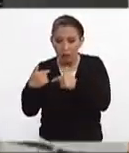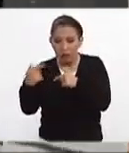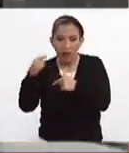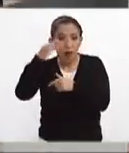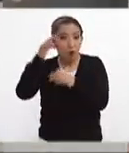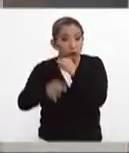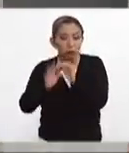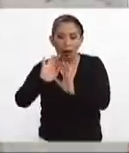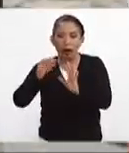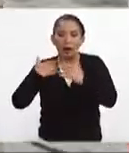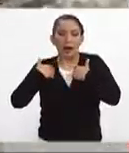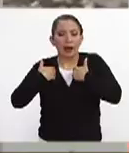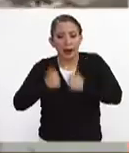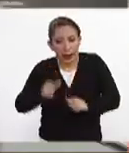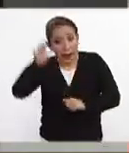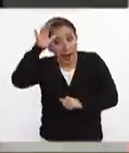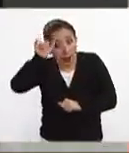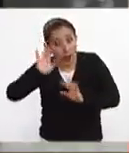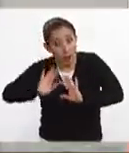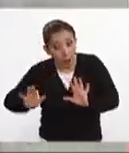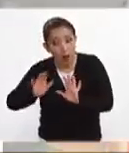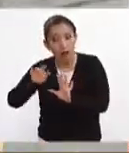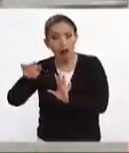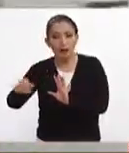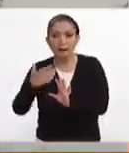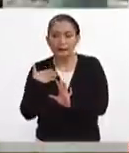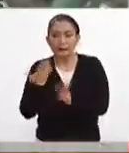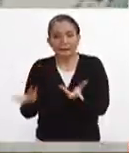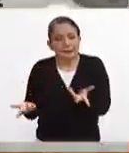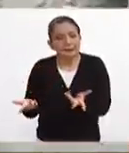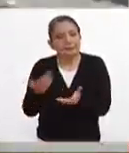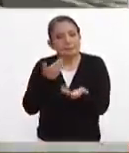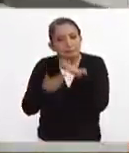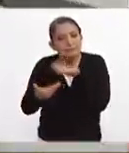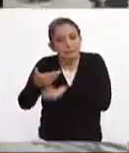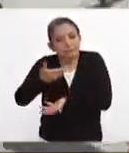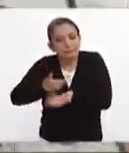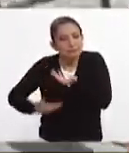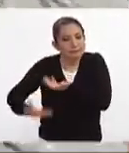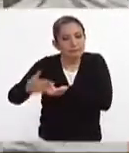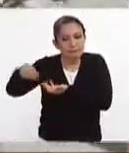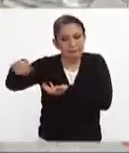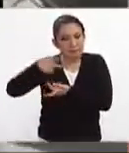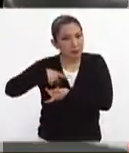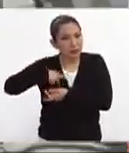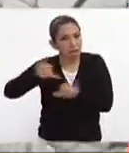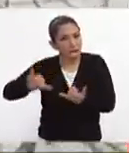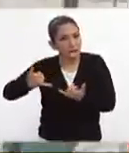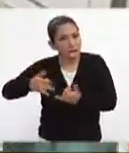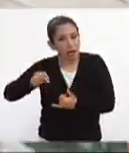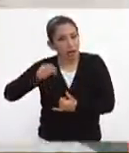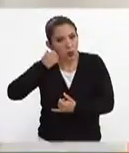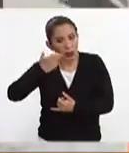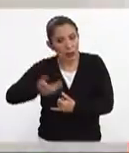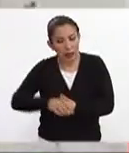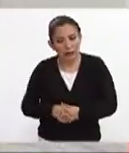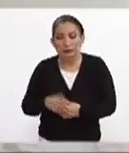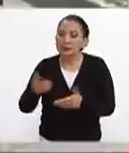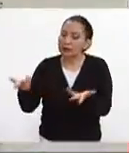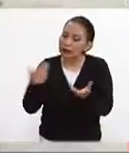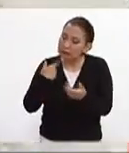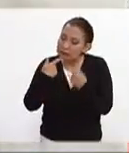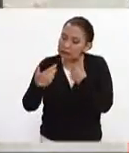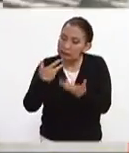entendimiento importante que logramos ayer ya